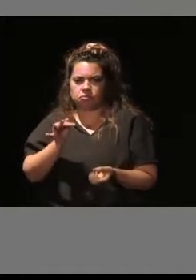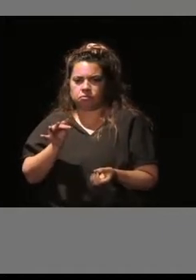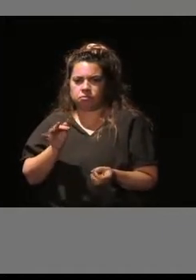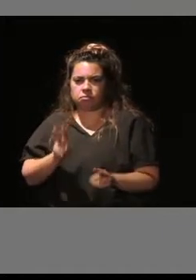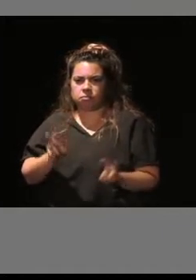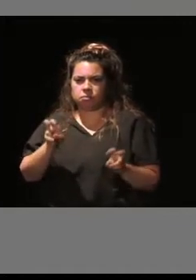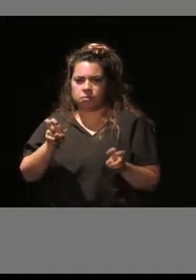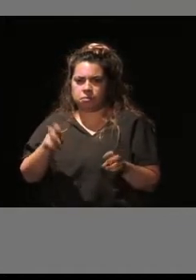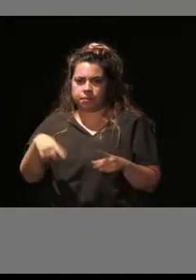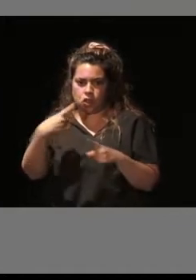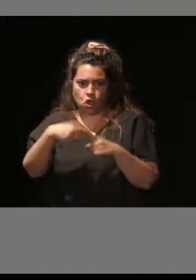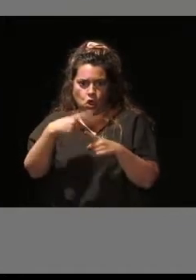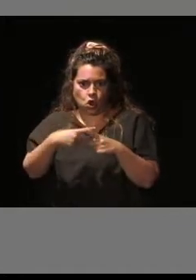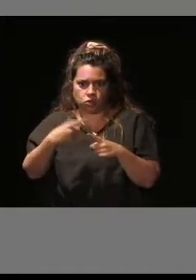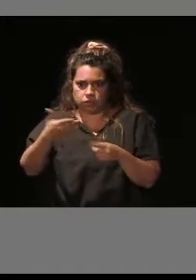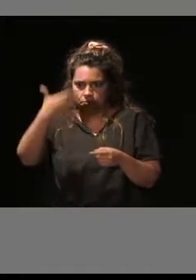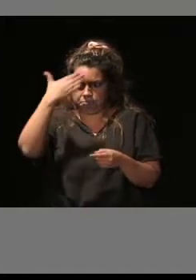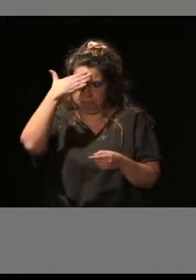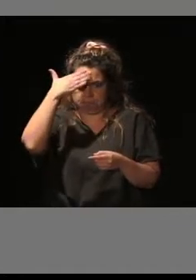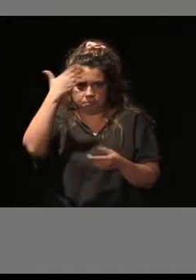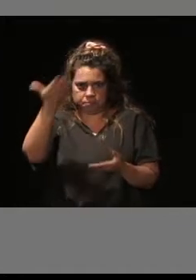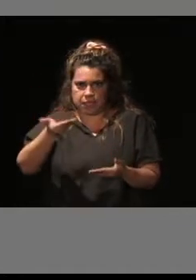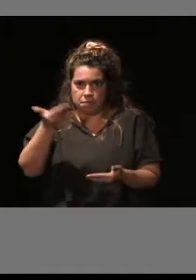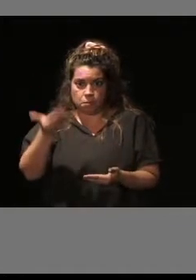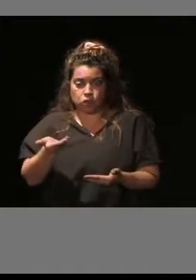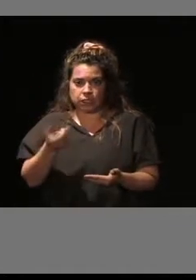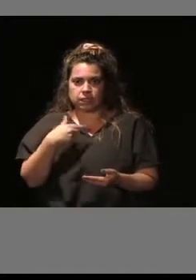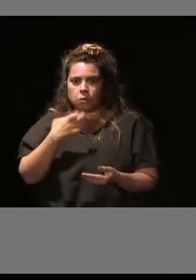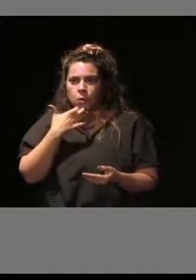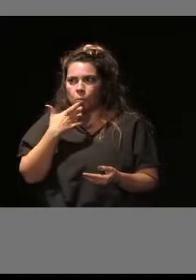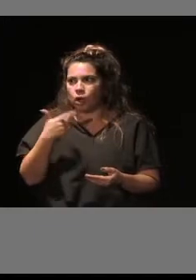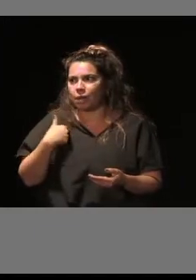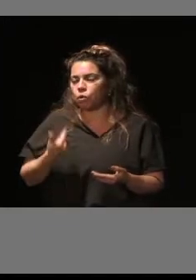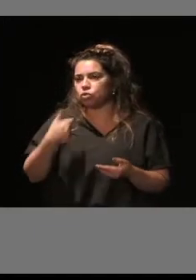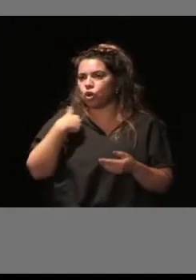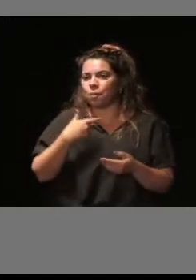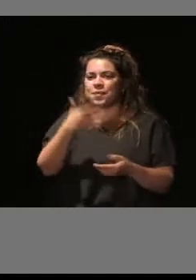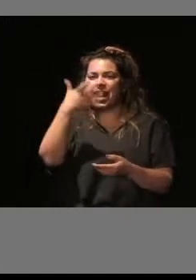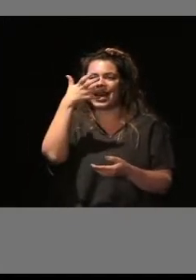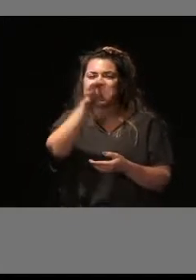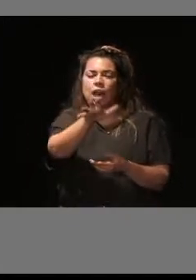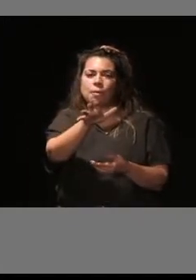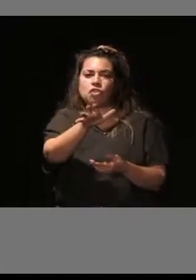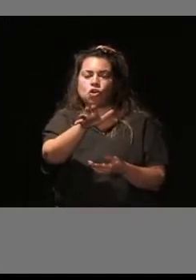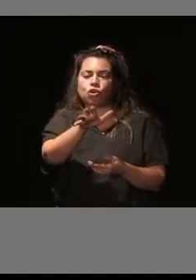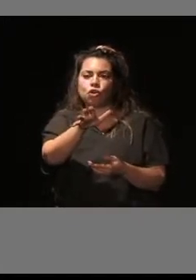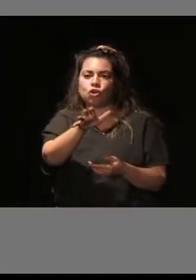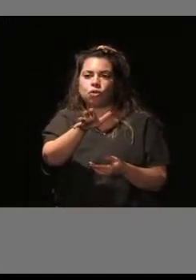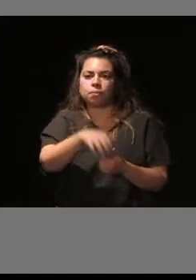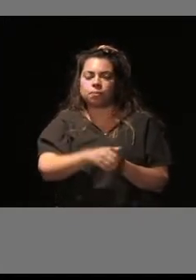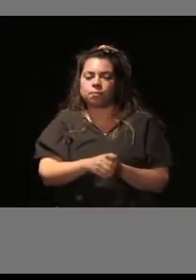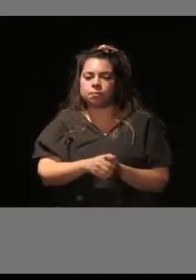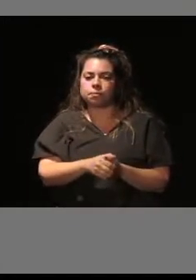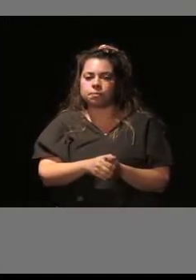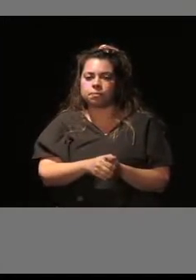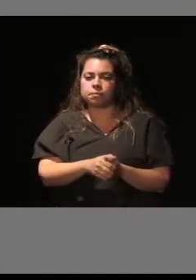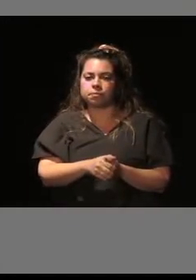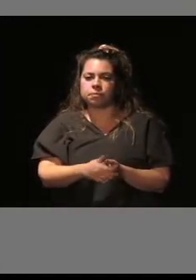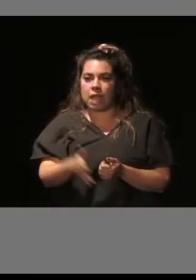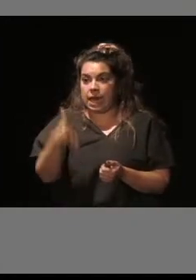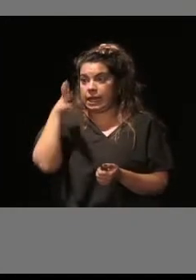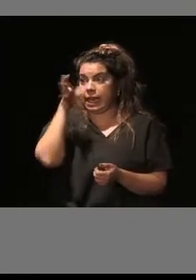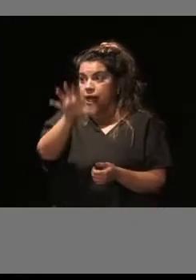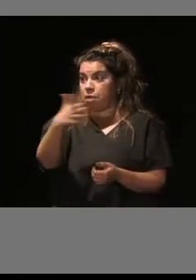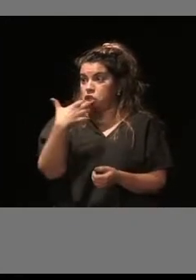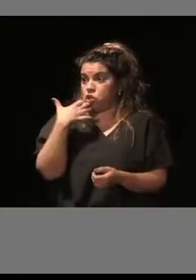fundamentales, ¿no?, así como también, pues cómo formular una reclamación ante un posible conflicto,